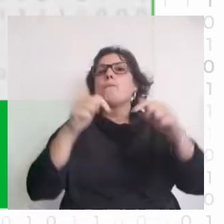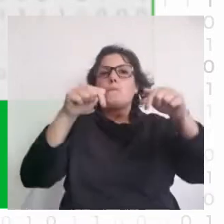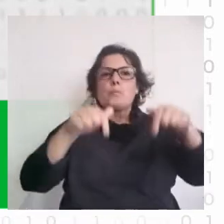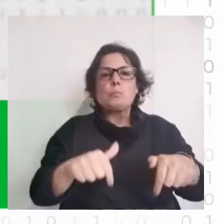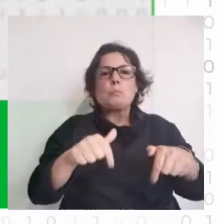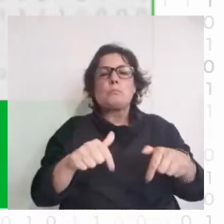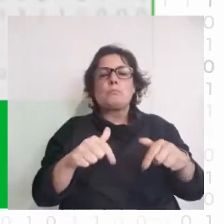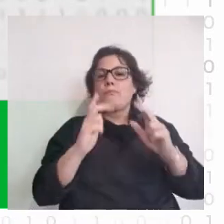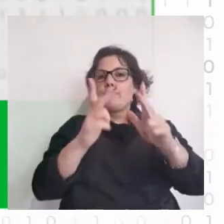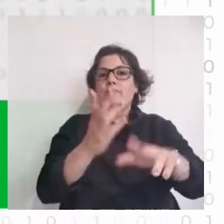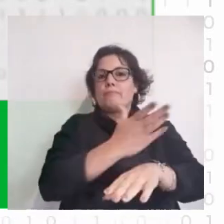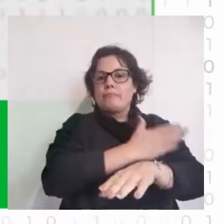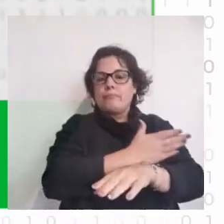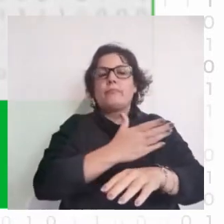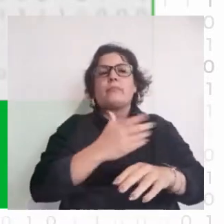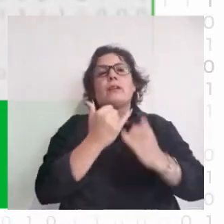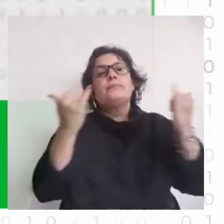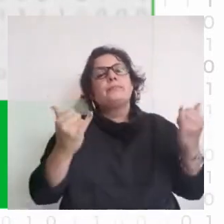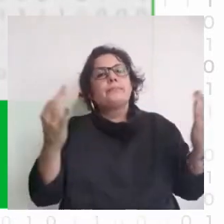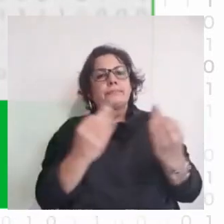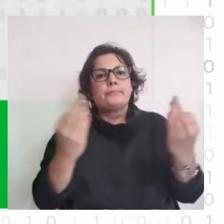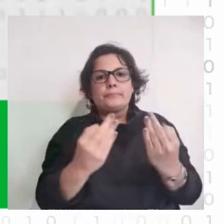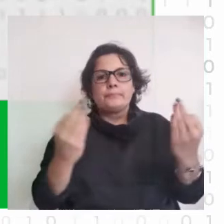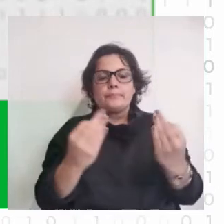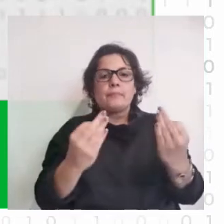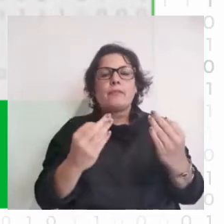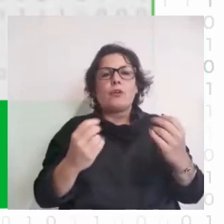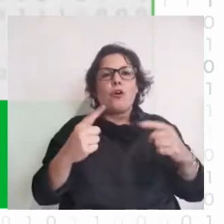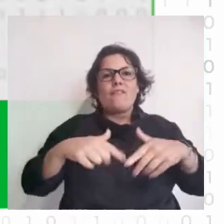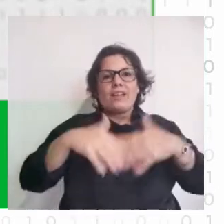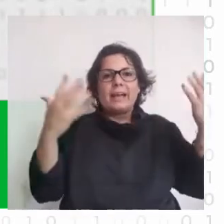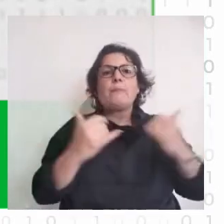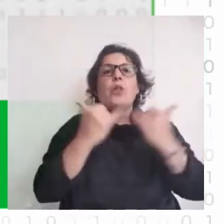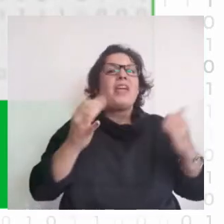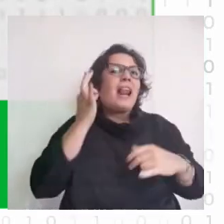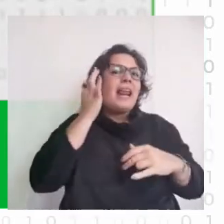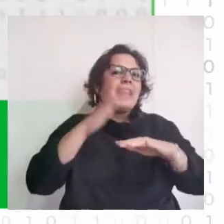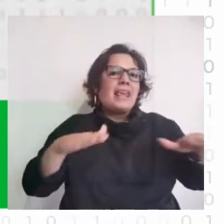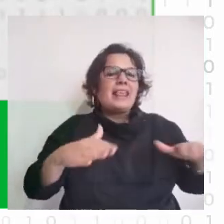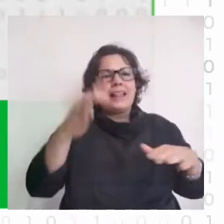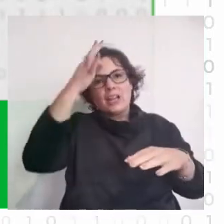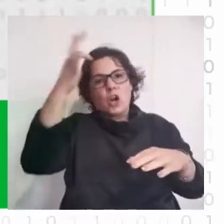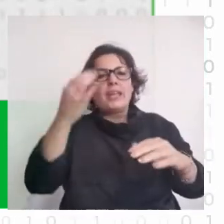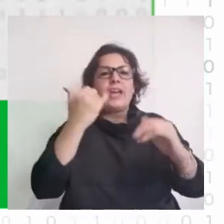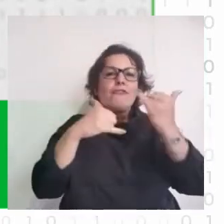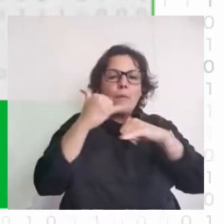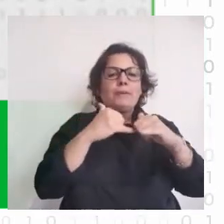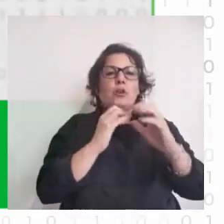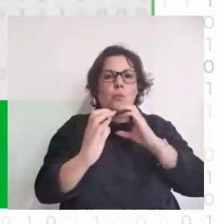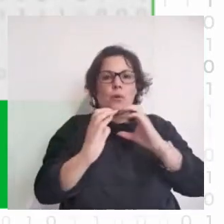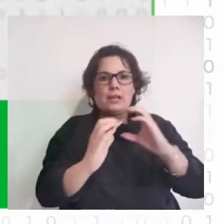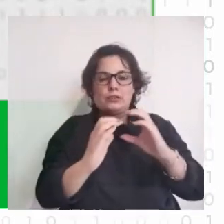como decía Cami, es un día muy especial porque conmemoramos el Día de las Niñas en TIC, en las Tecnologías de Información y Comunicación.